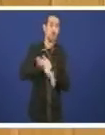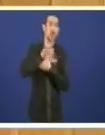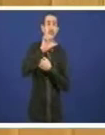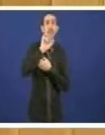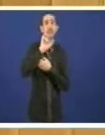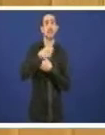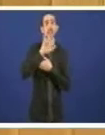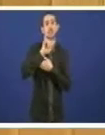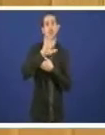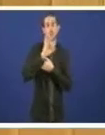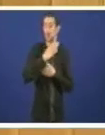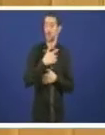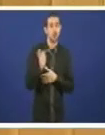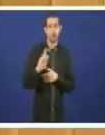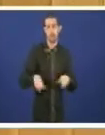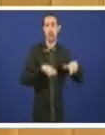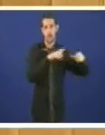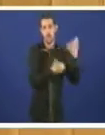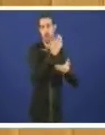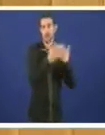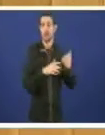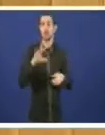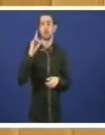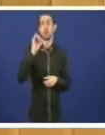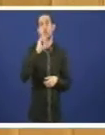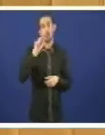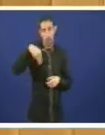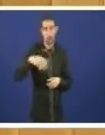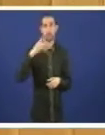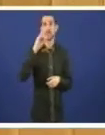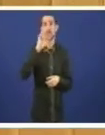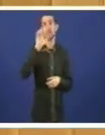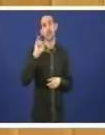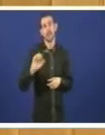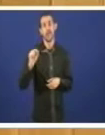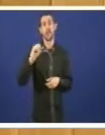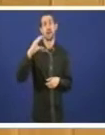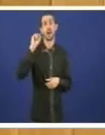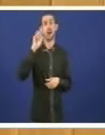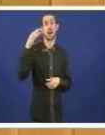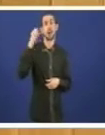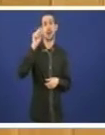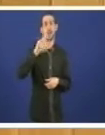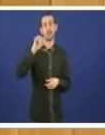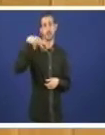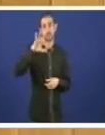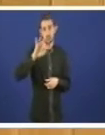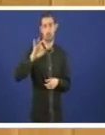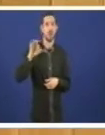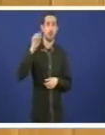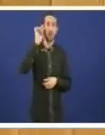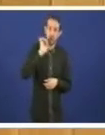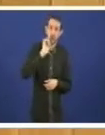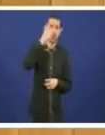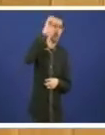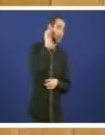dos veciños e das veciñas de Dozón do Deza do Carballinho do Urense dos galegos e das galegas que